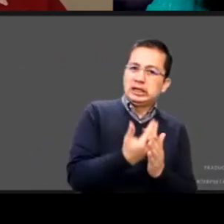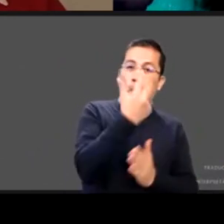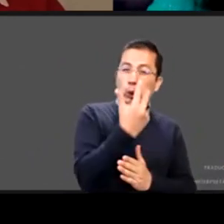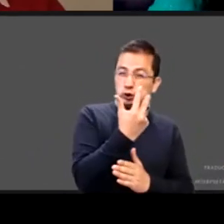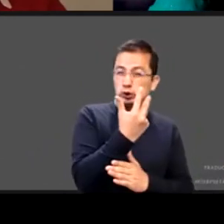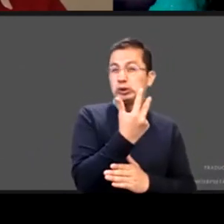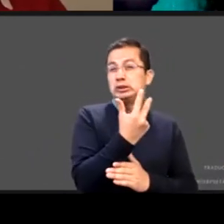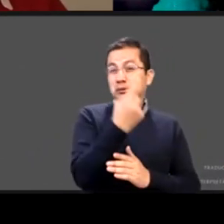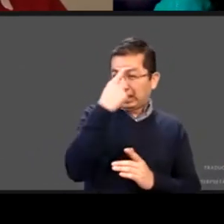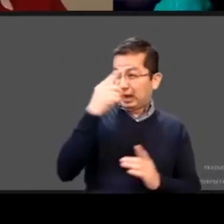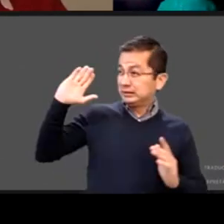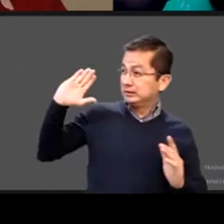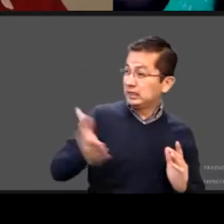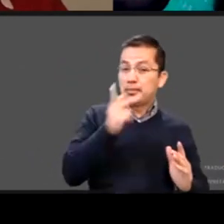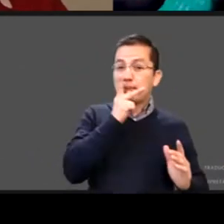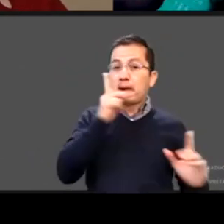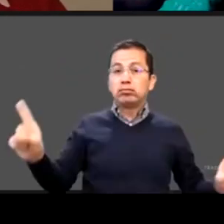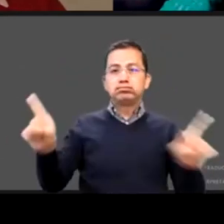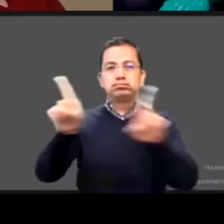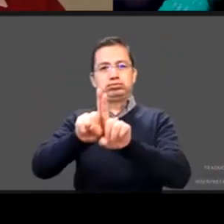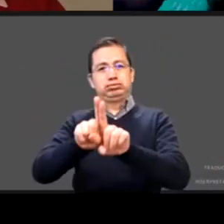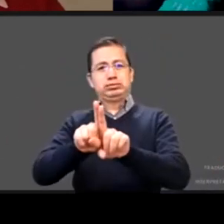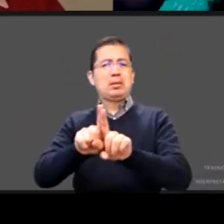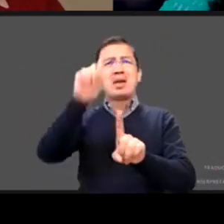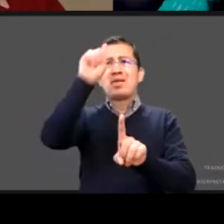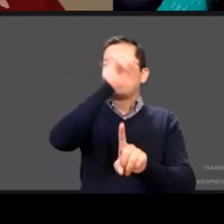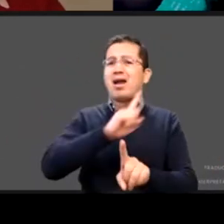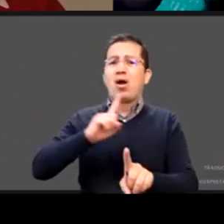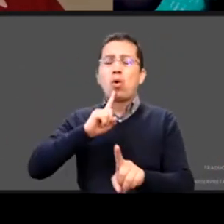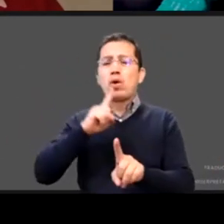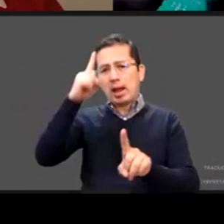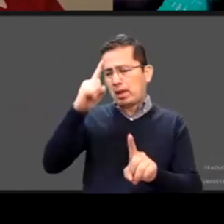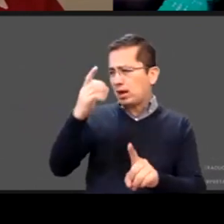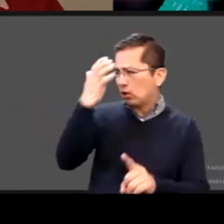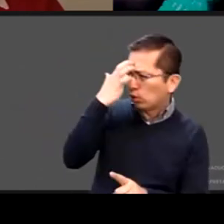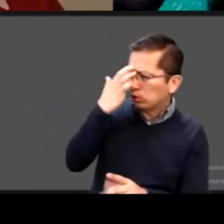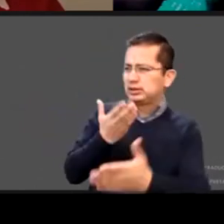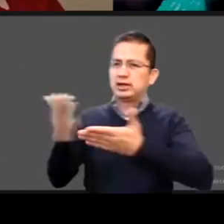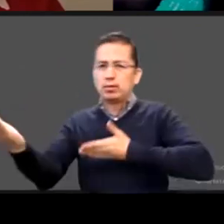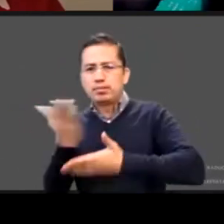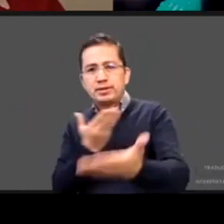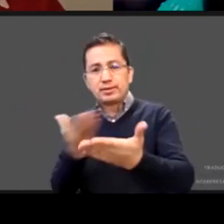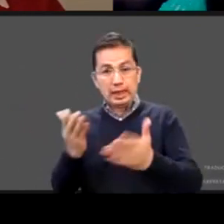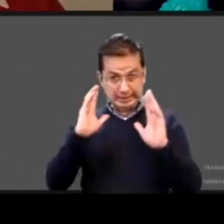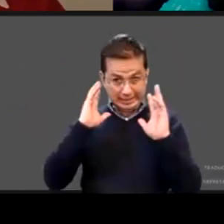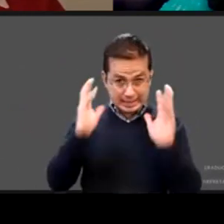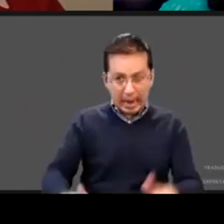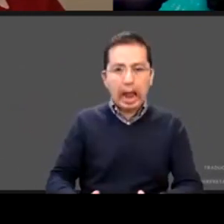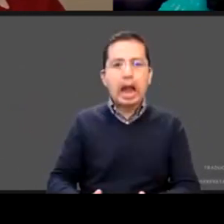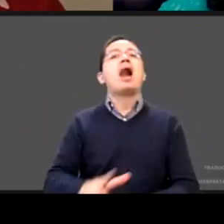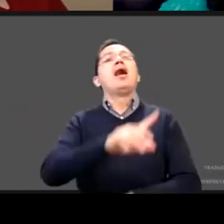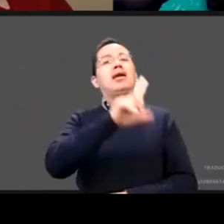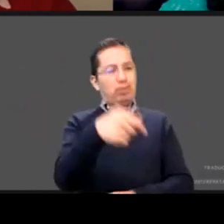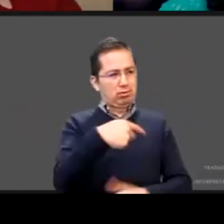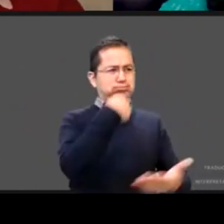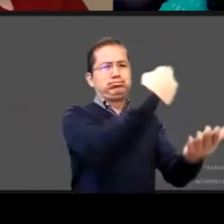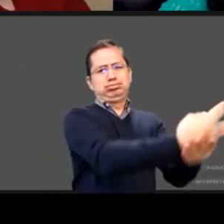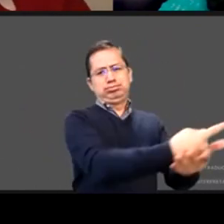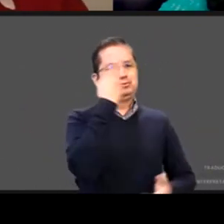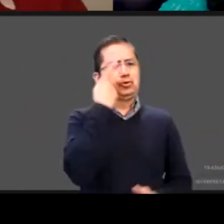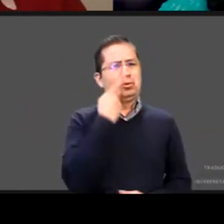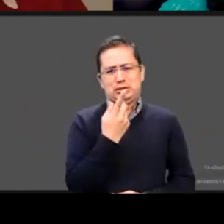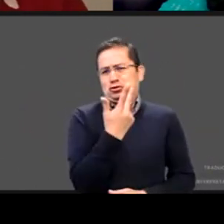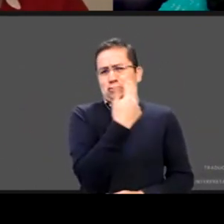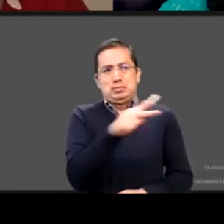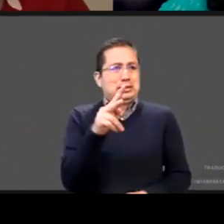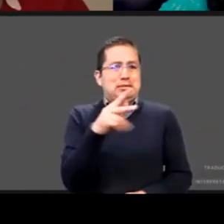desfasando lo tome en siesta pero que viva con él y que conviva con él y sepa que está ahí para él para favorecer el desarrollo y uno de los problemas que